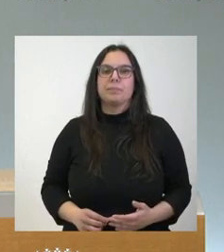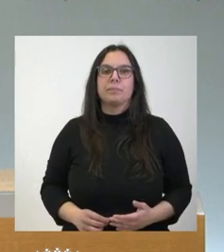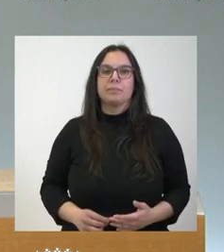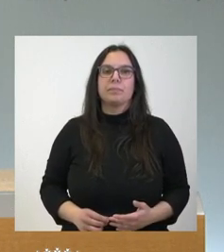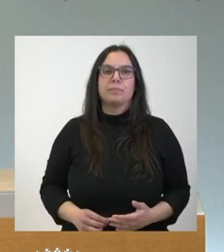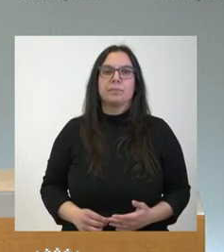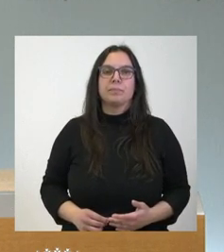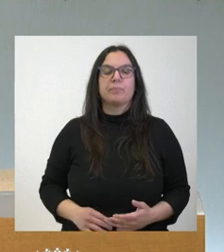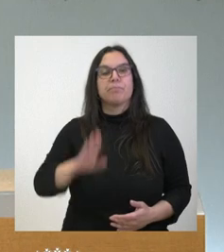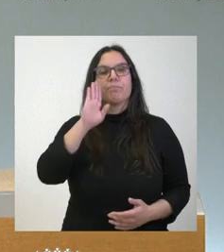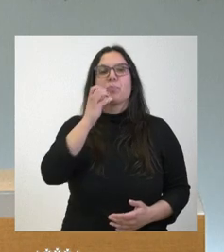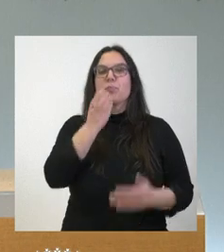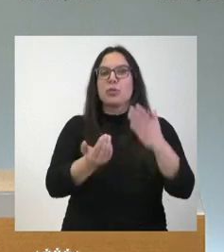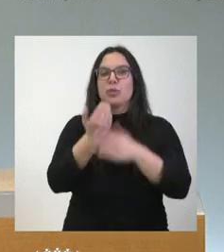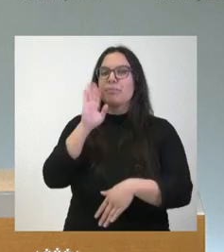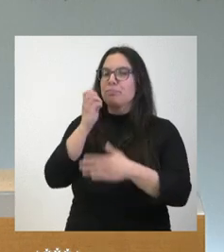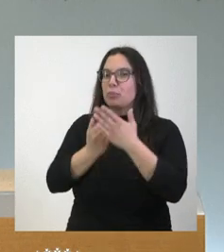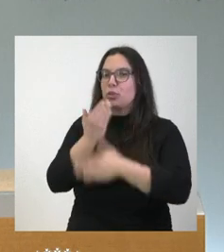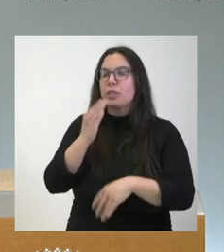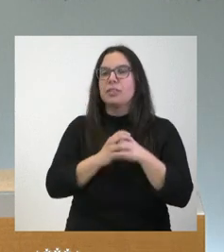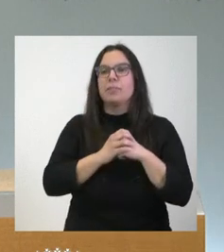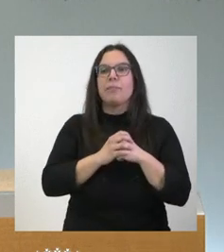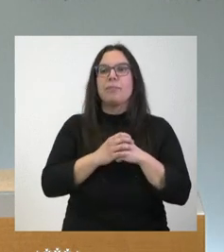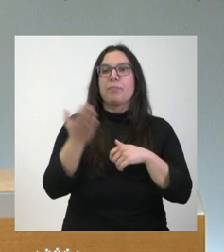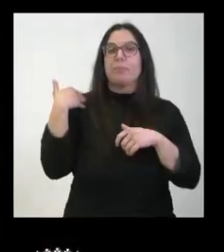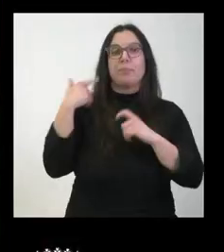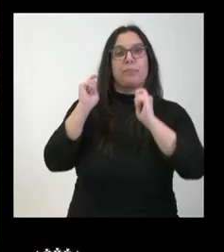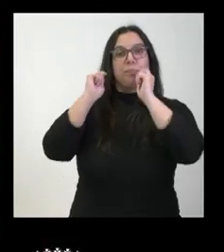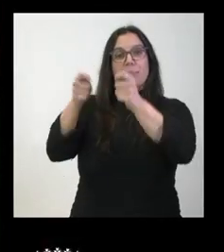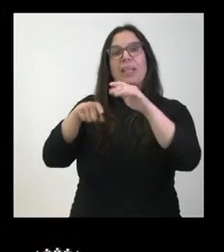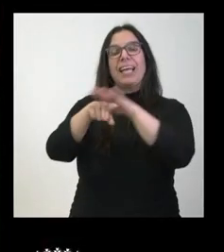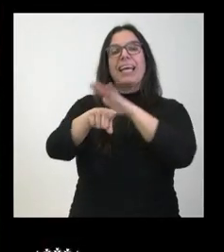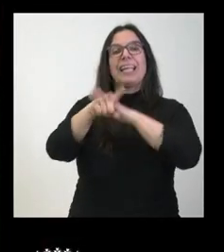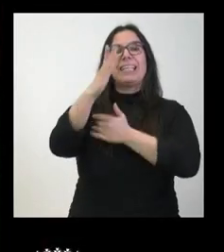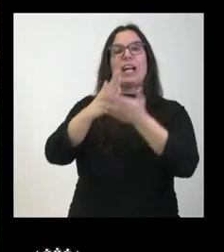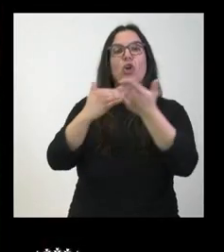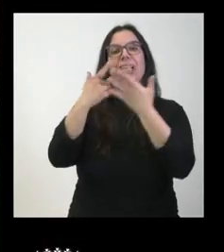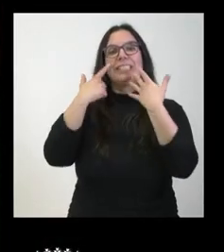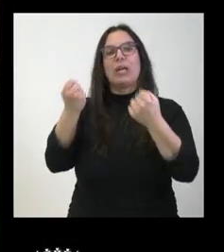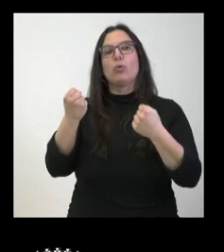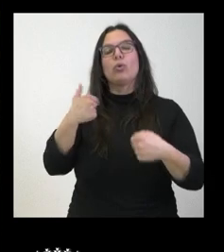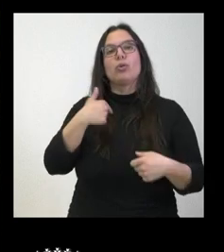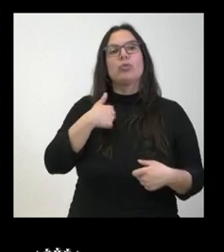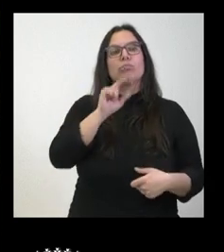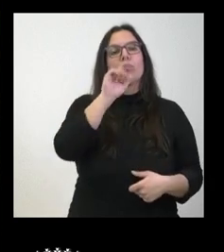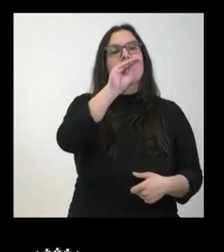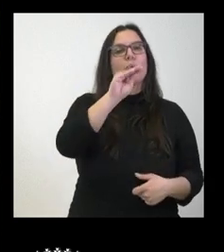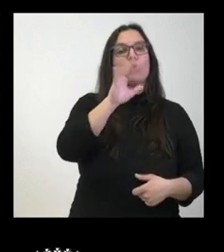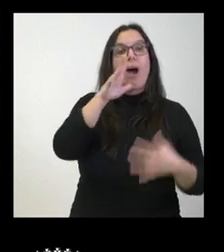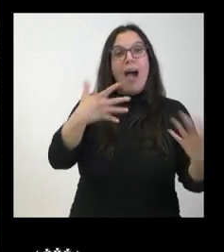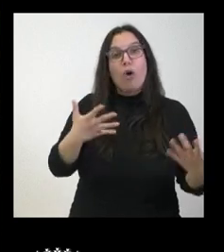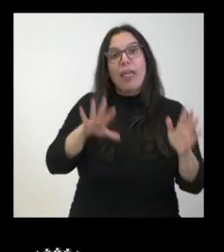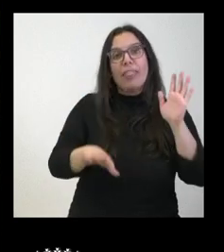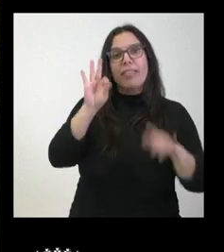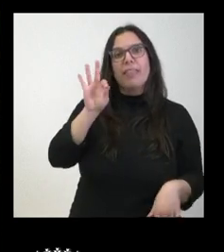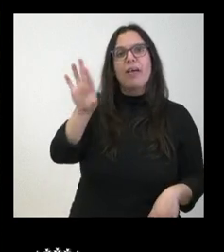Sí, buenos días. Se ha llevado a cabo hoy un nombramiento del gerente regional de salud. Mi pregunta es por qué se toma esa decisión en este momento después